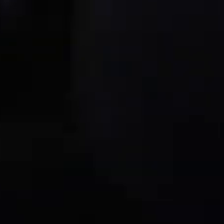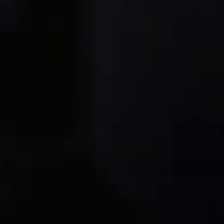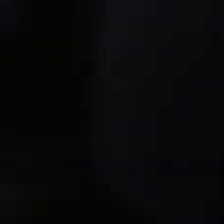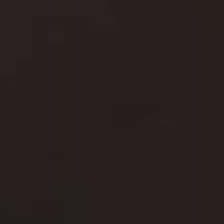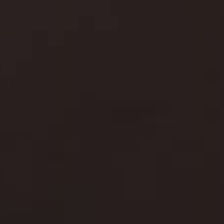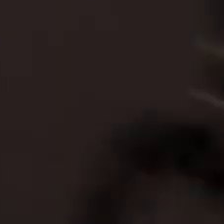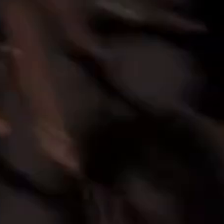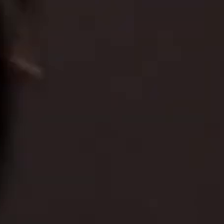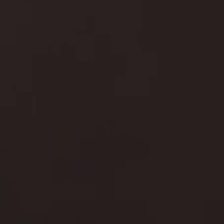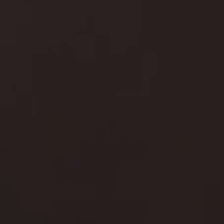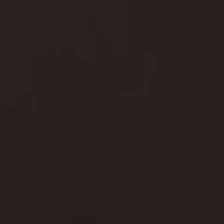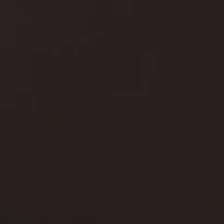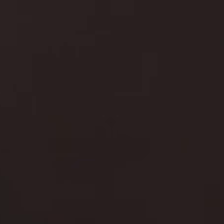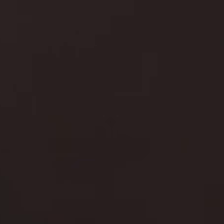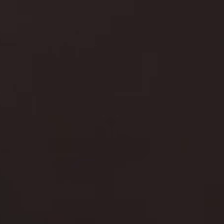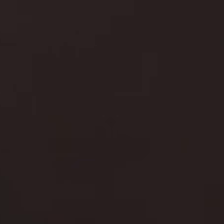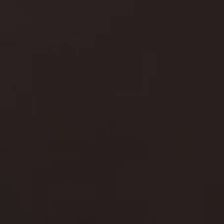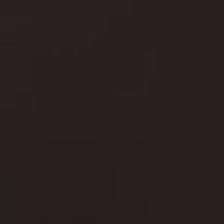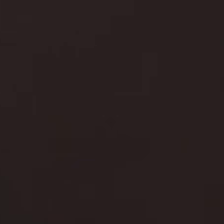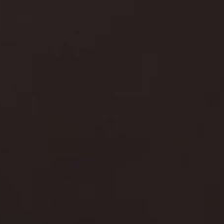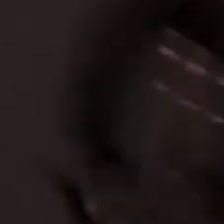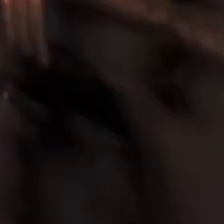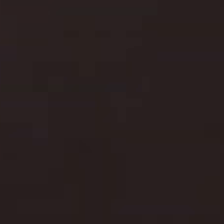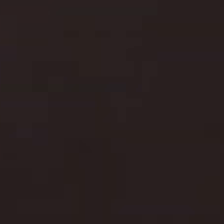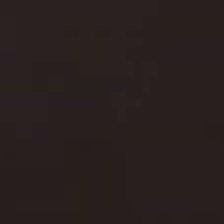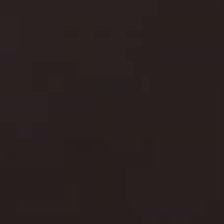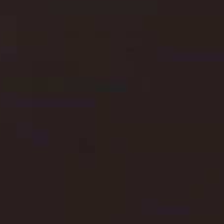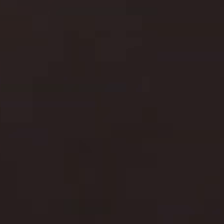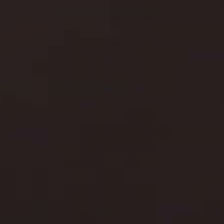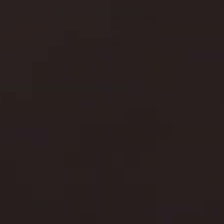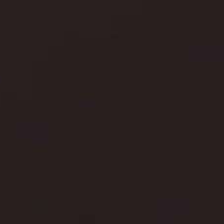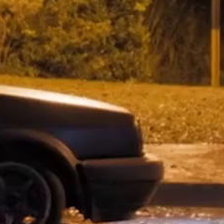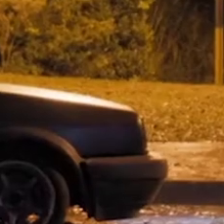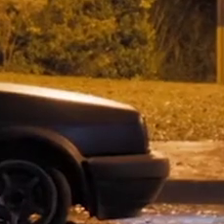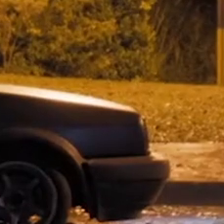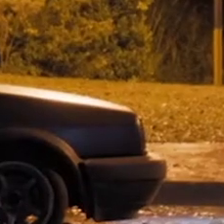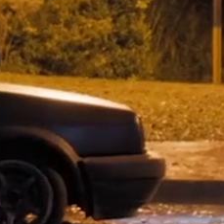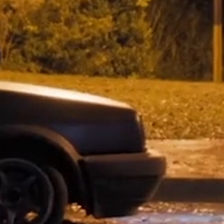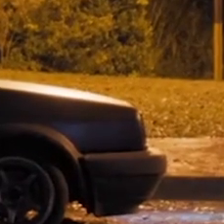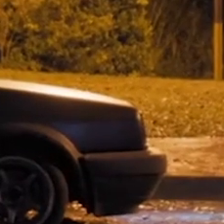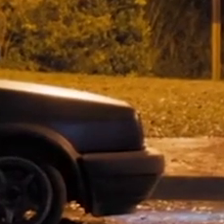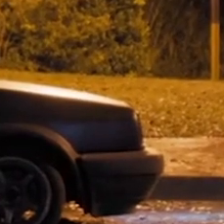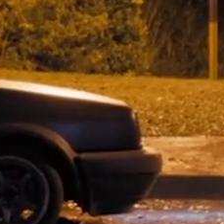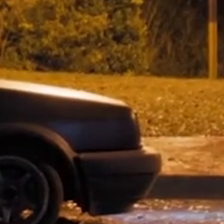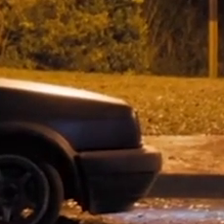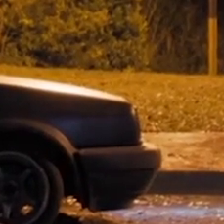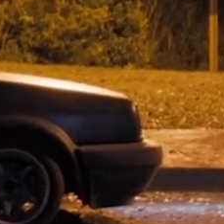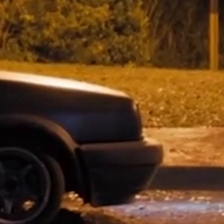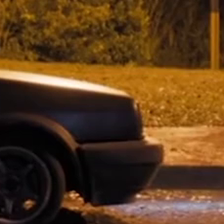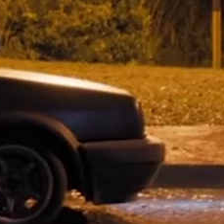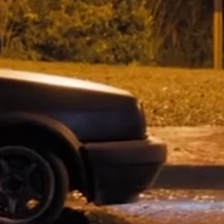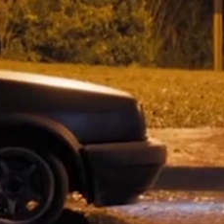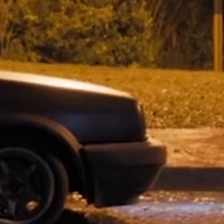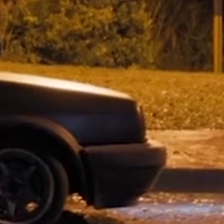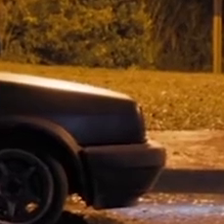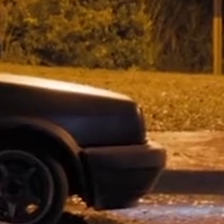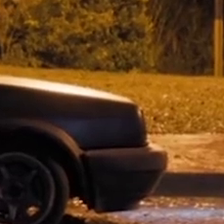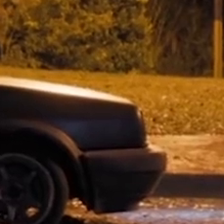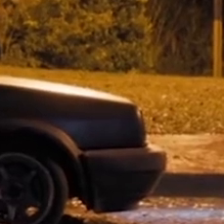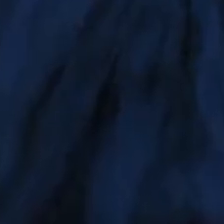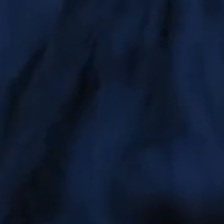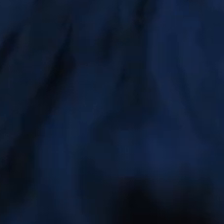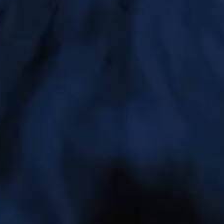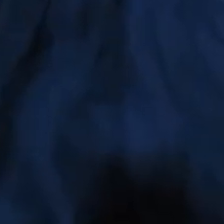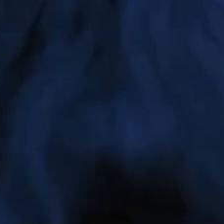revoltosos, digamos. Pero sí hay, digamos, esto que estaba diciendo Nati, de estas chicas que